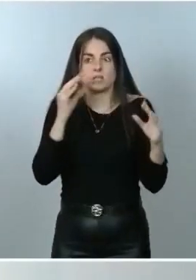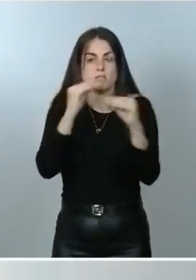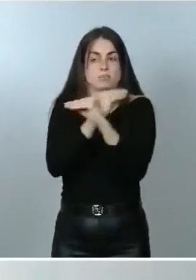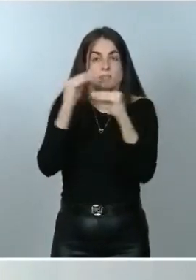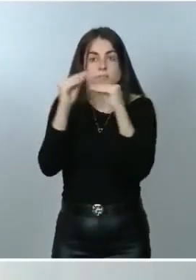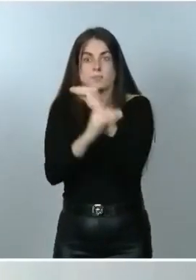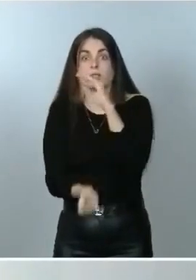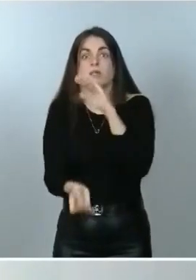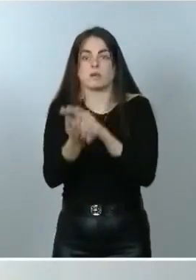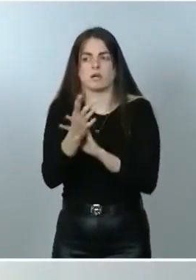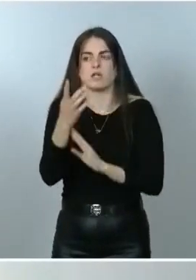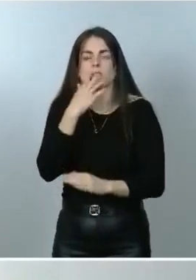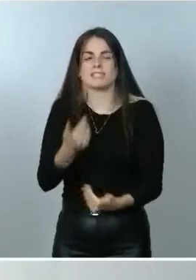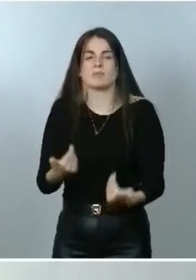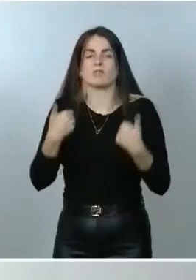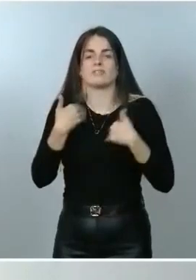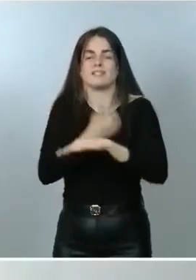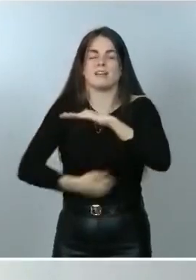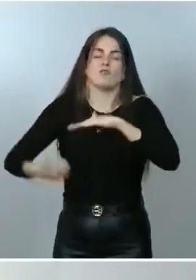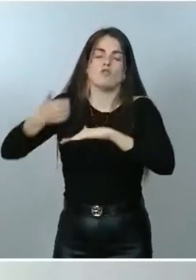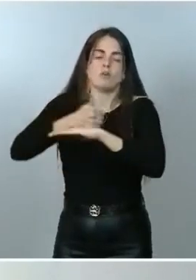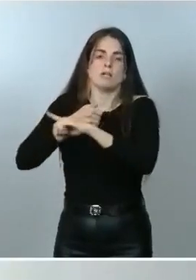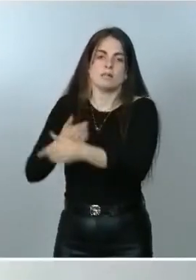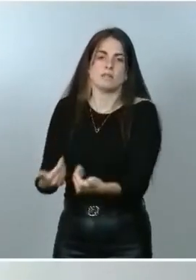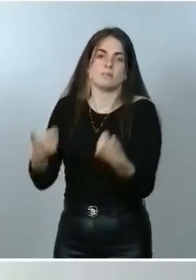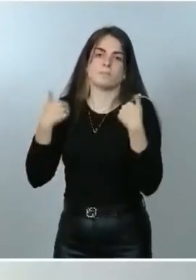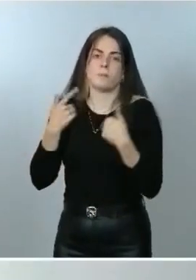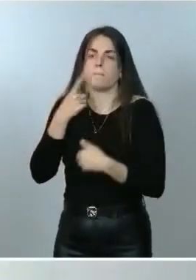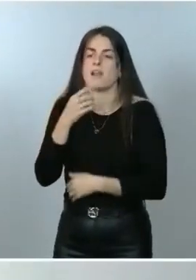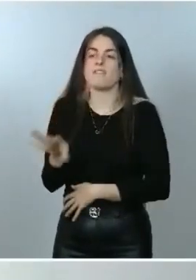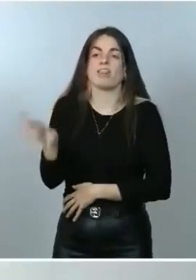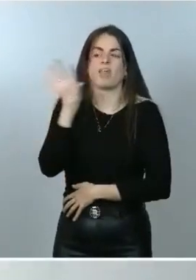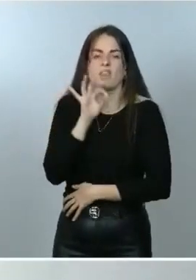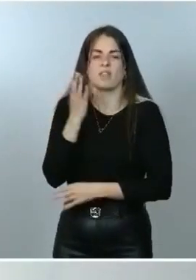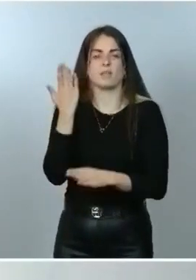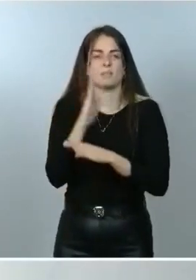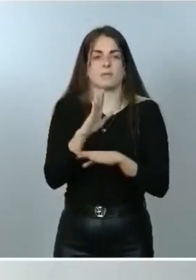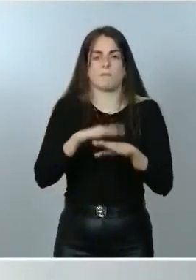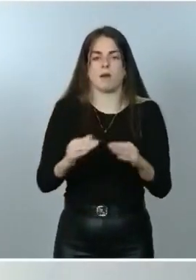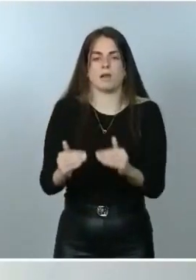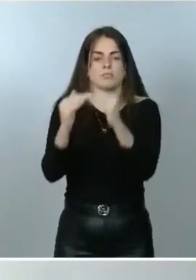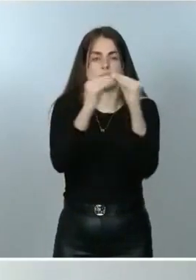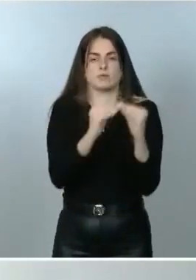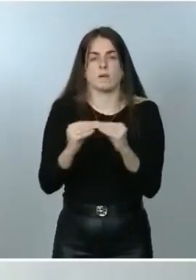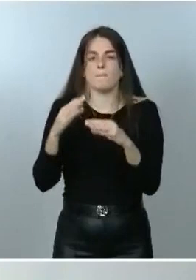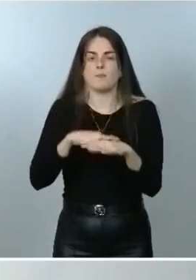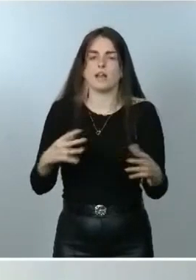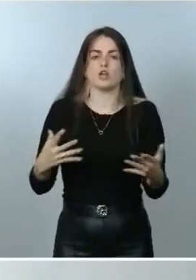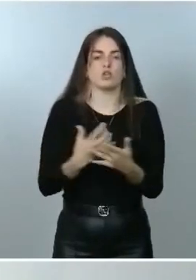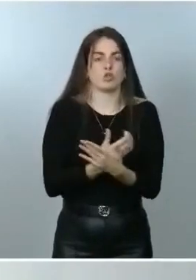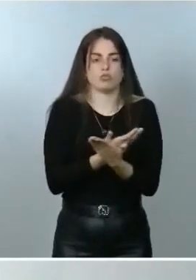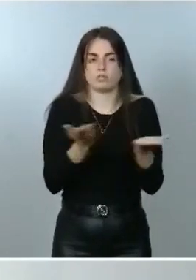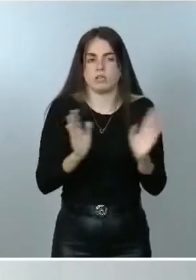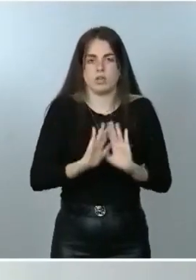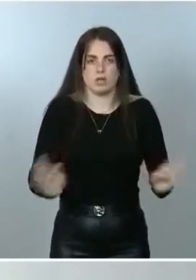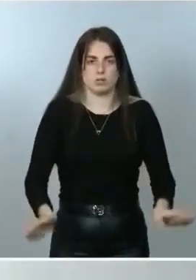Supremo, que es quien debe en situación de normalidad, decida y unifique por todos y para todos. Me parece que